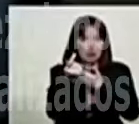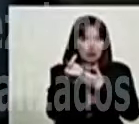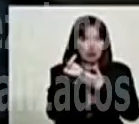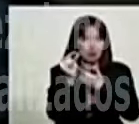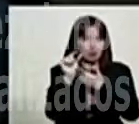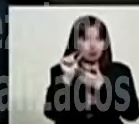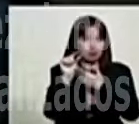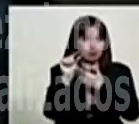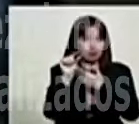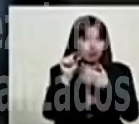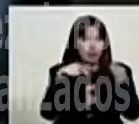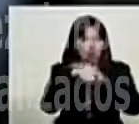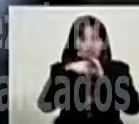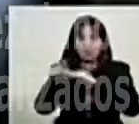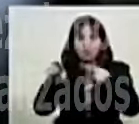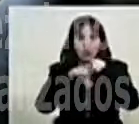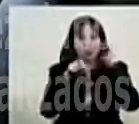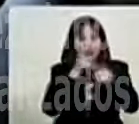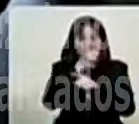Aquí está la metralla.